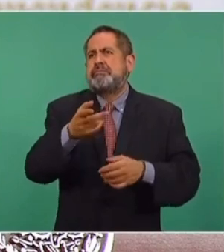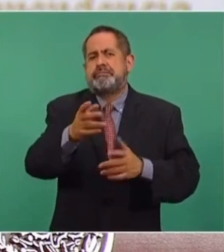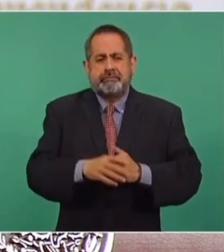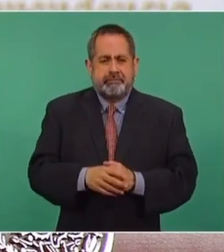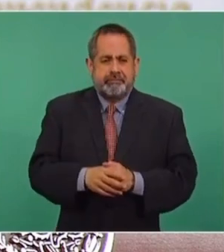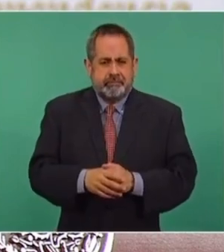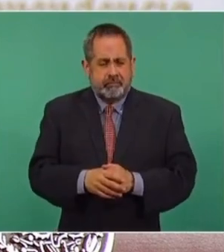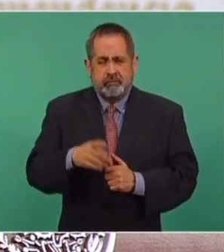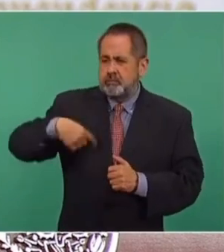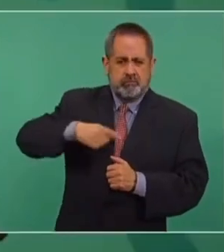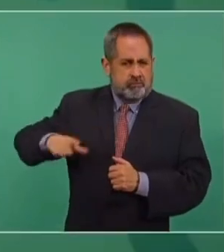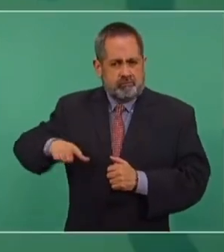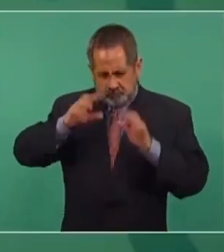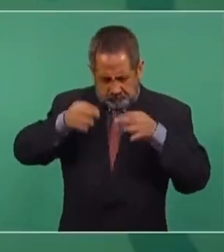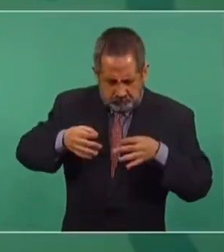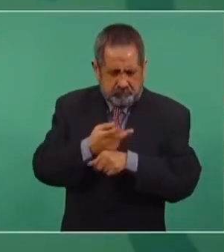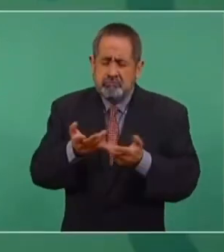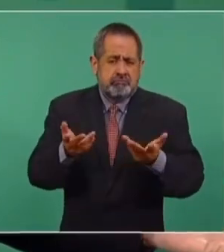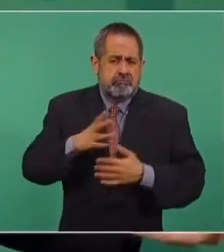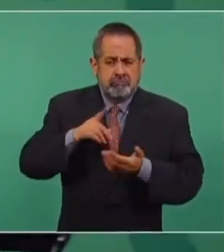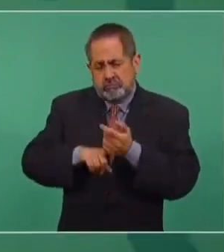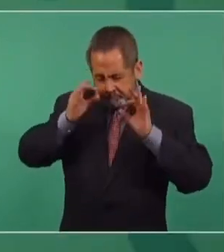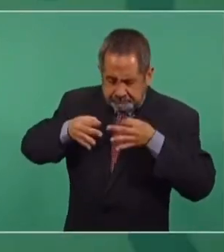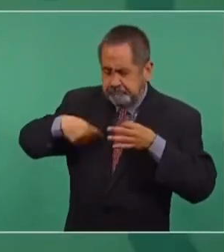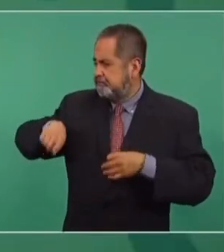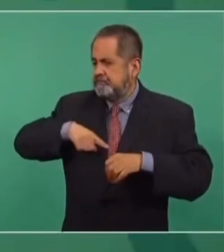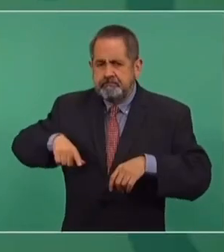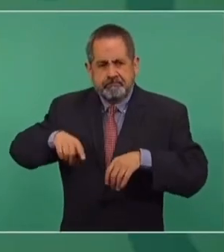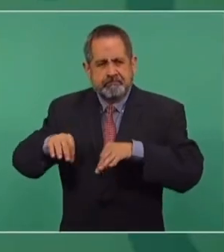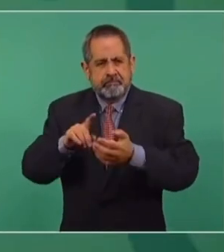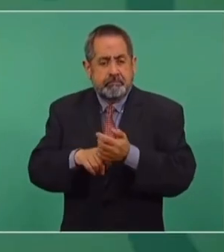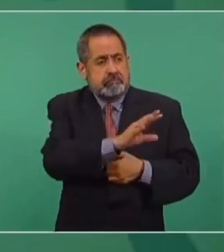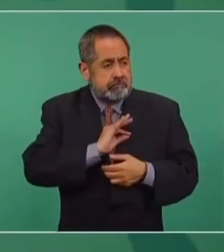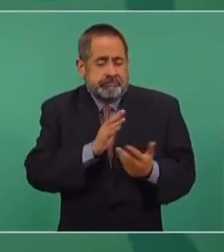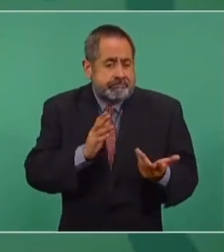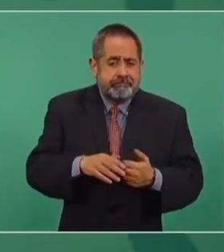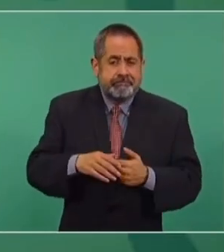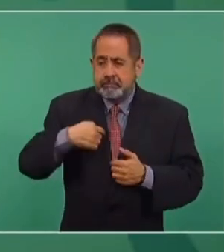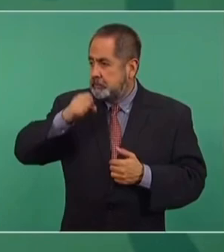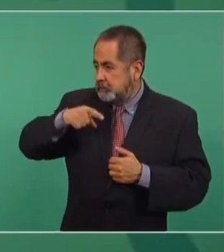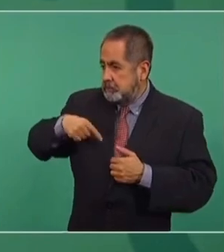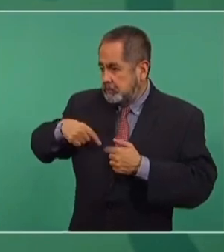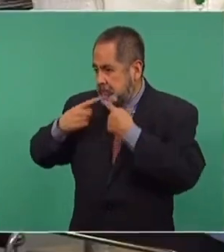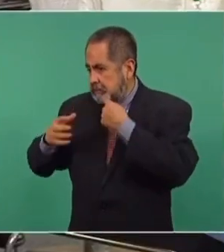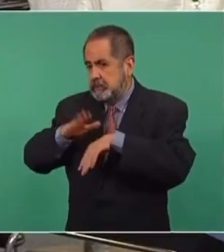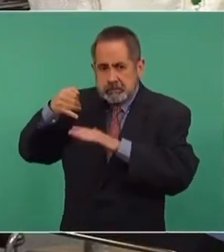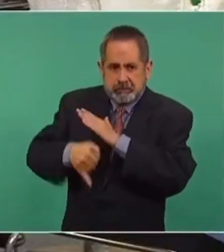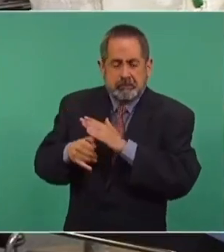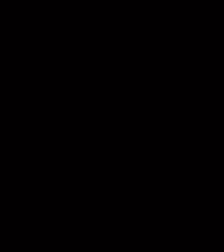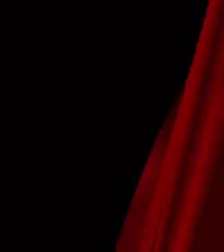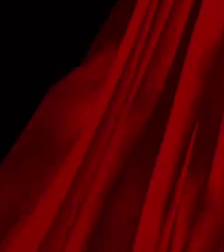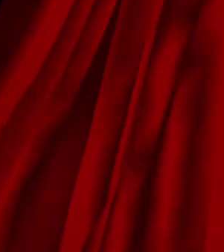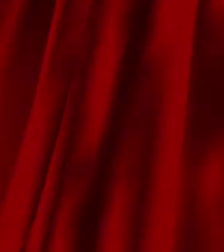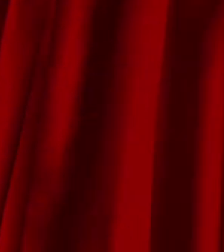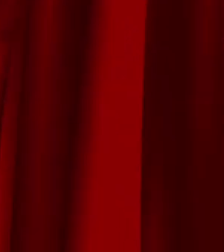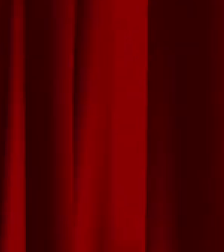este, ¿y la autocrítica? Sí la hago, pero tengo tantos críticos, ¿para qué yo voy a ahondar más?